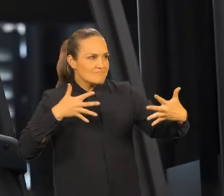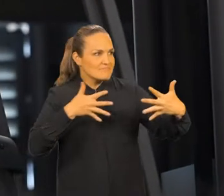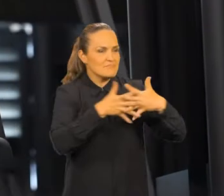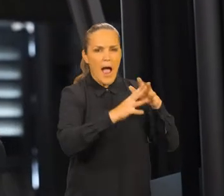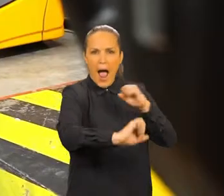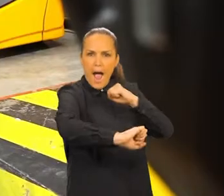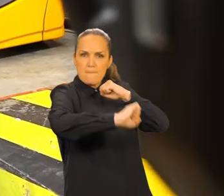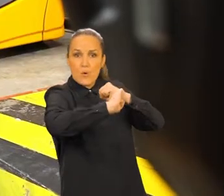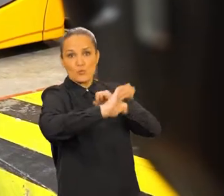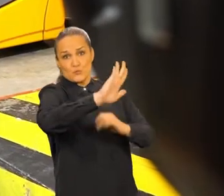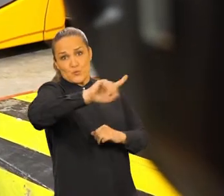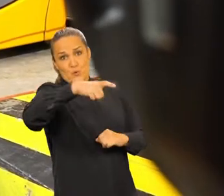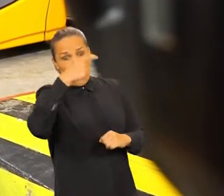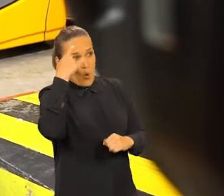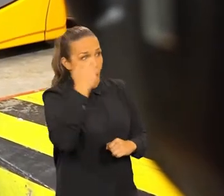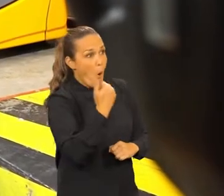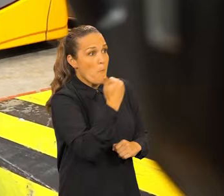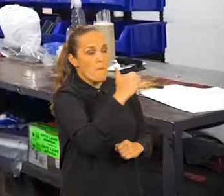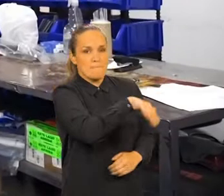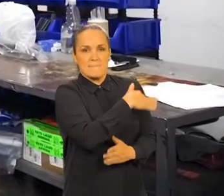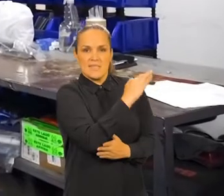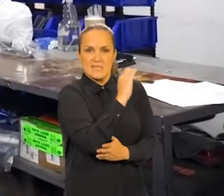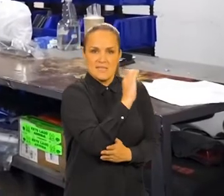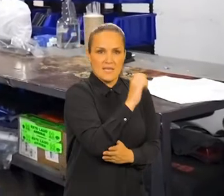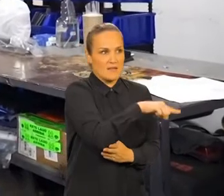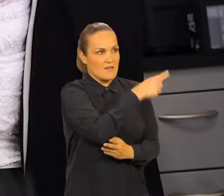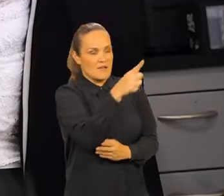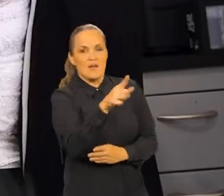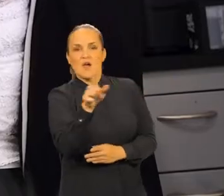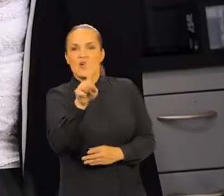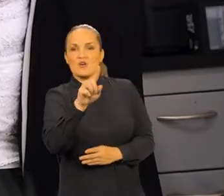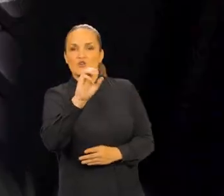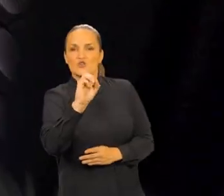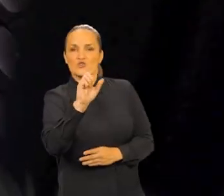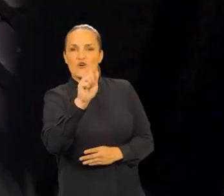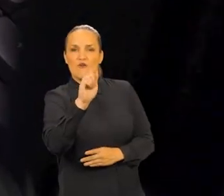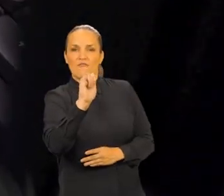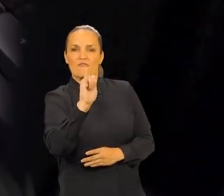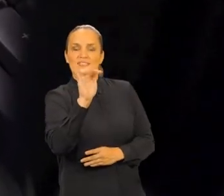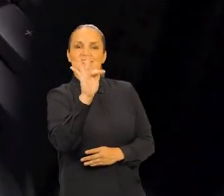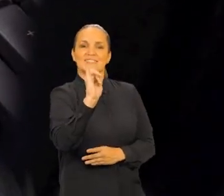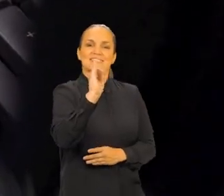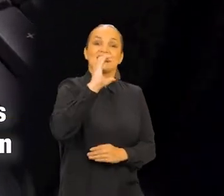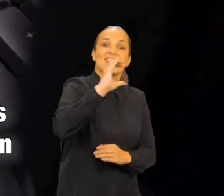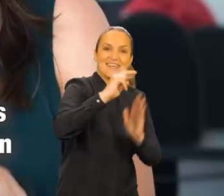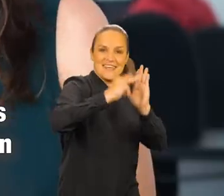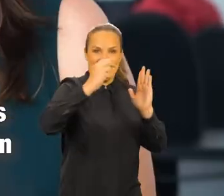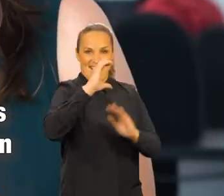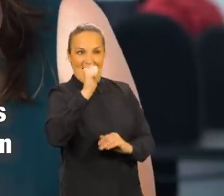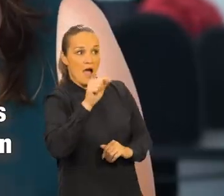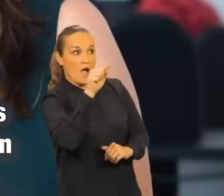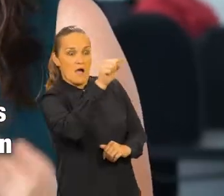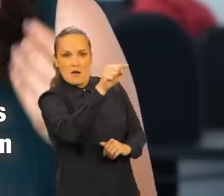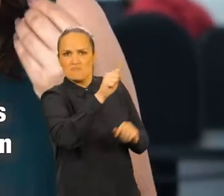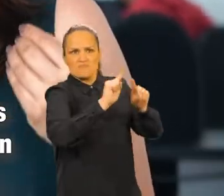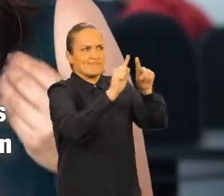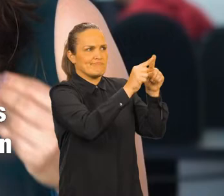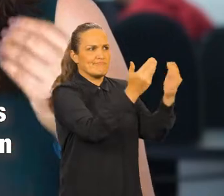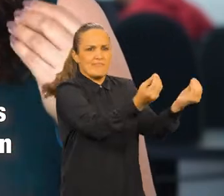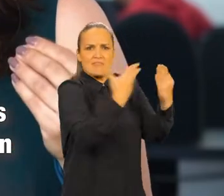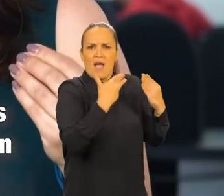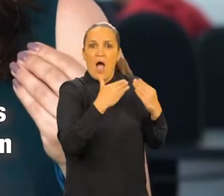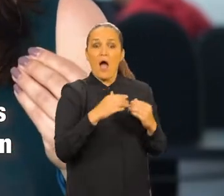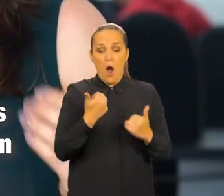hacerlo de la mano con todos esos apoyos gubernamentales que nos brinda Mintic, Sofistica, Colombia Productiva. De nosotros depende que